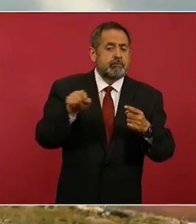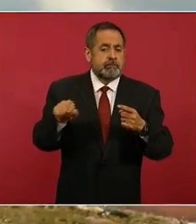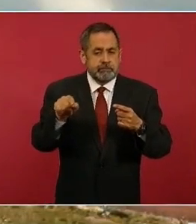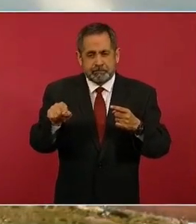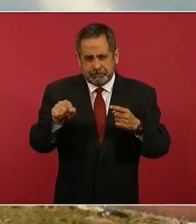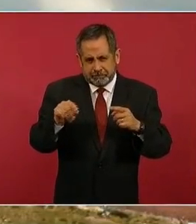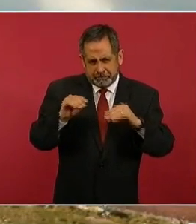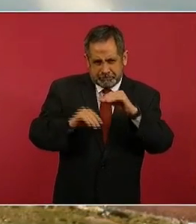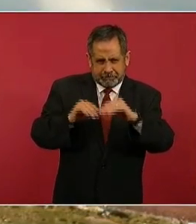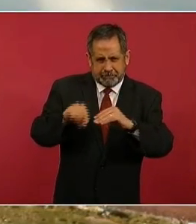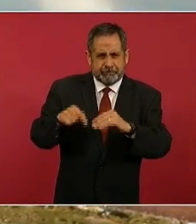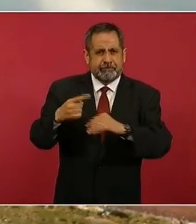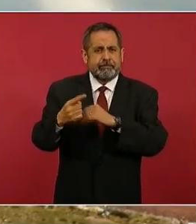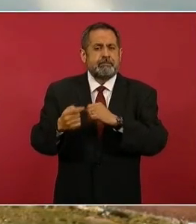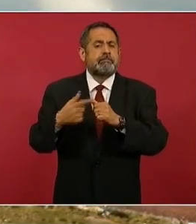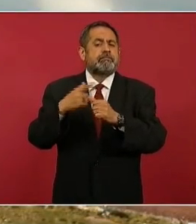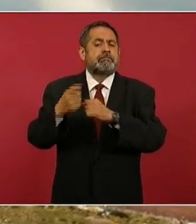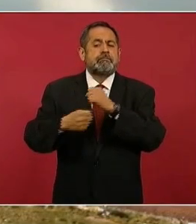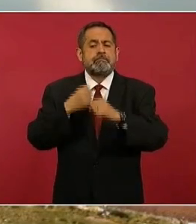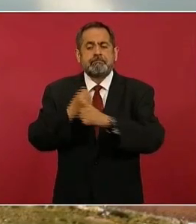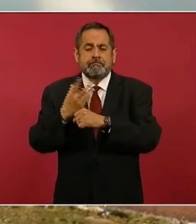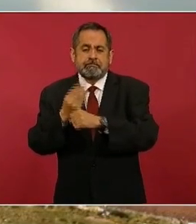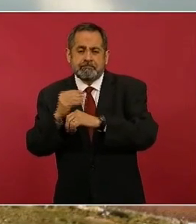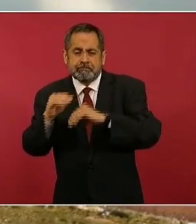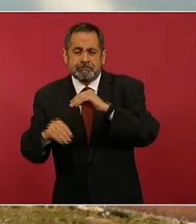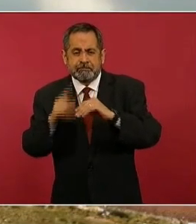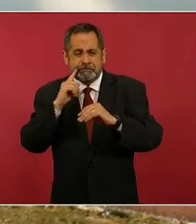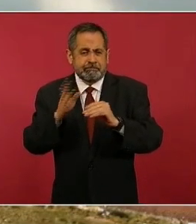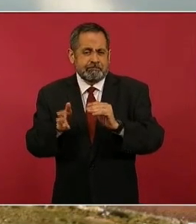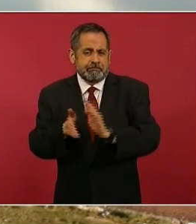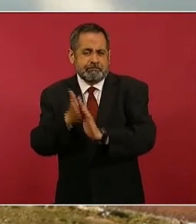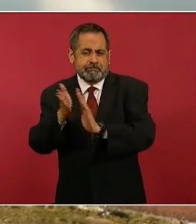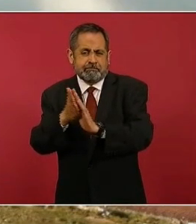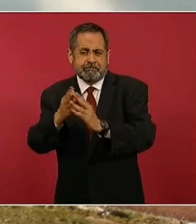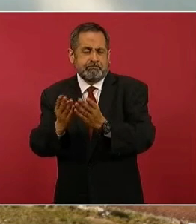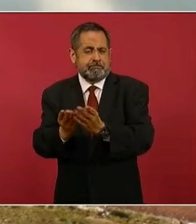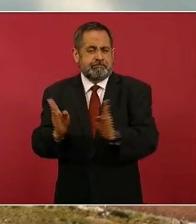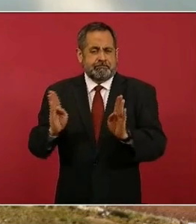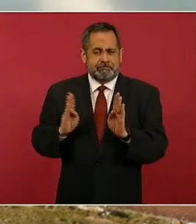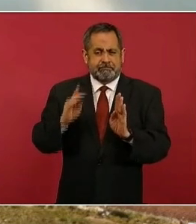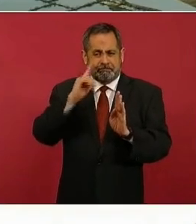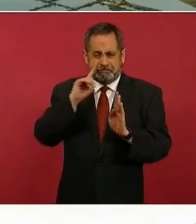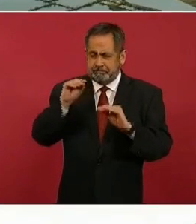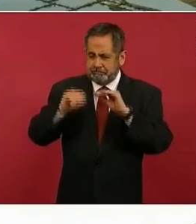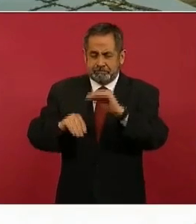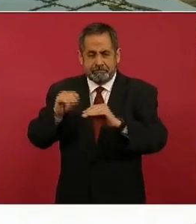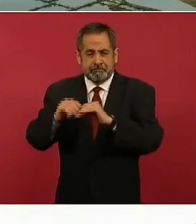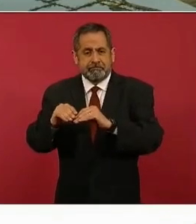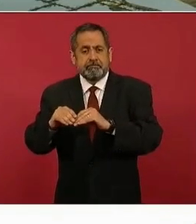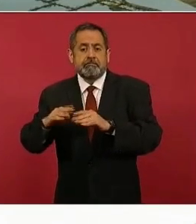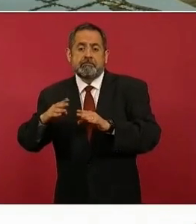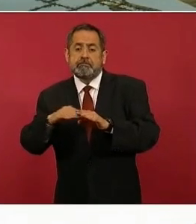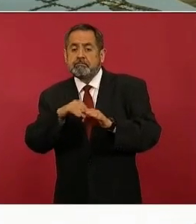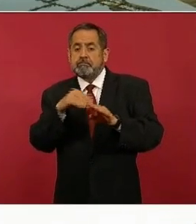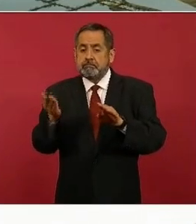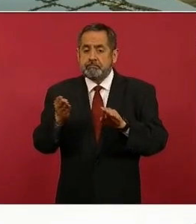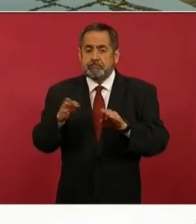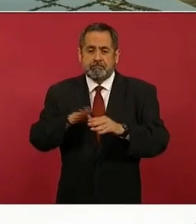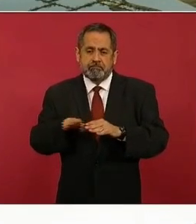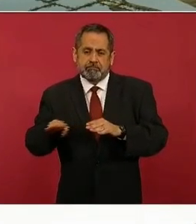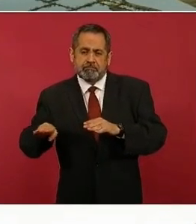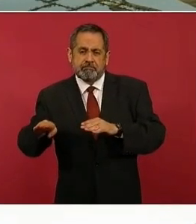en este primer año obras para alimentación de cuerpos de agua y reforzamiento y mejoramiento de reterracerías para recuperación de cuerpos